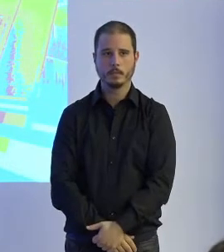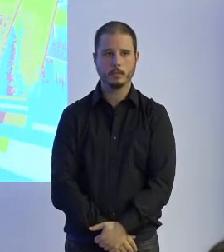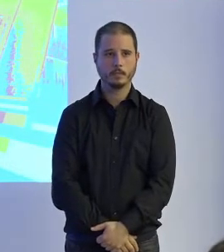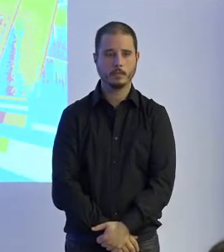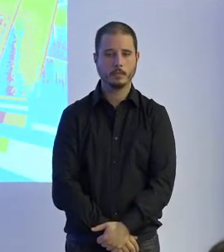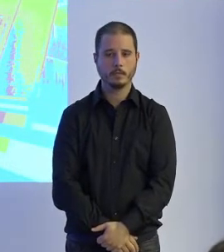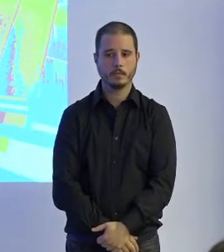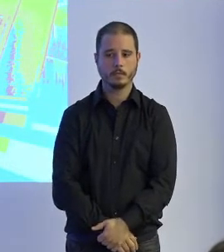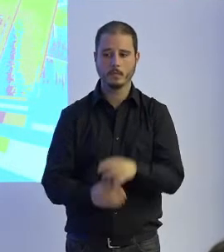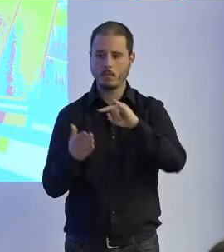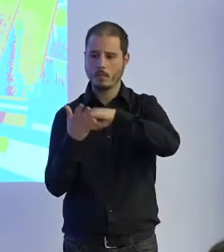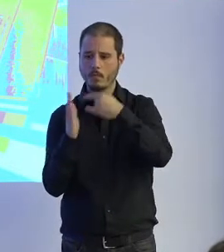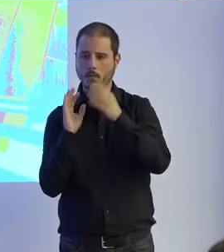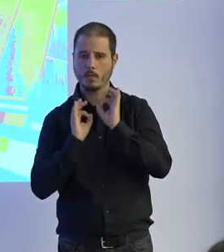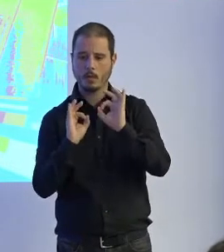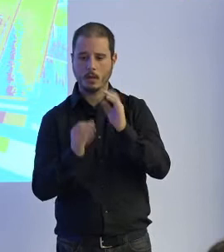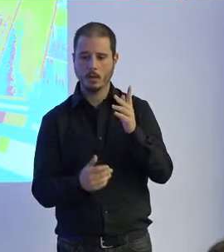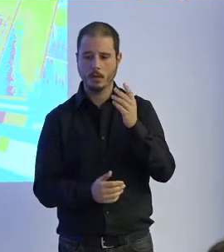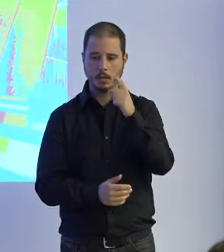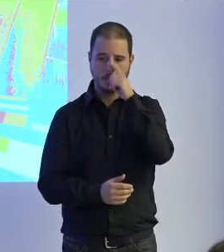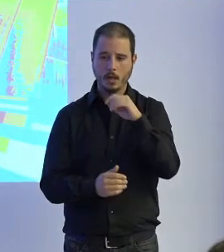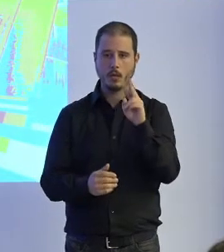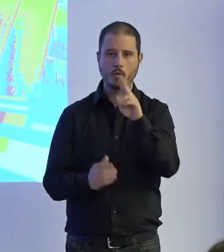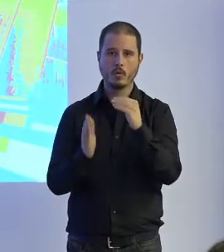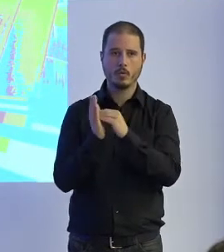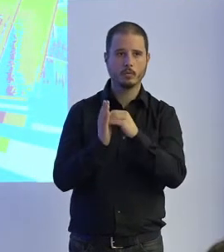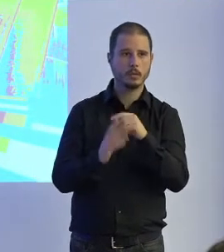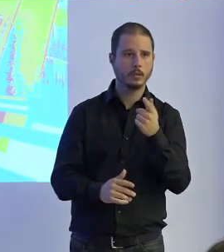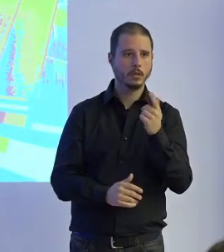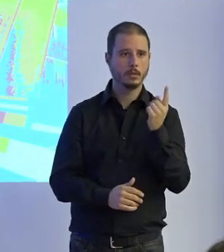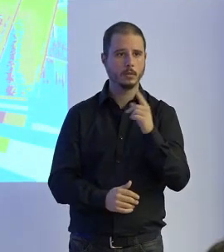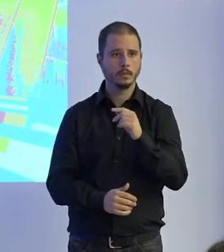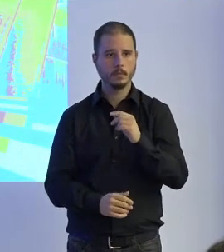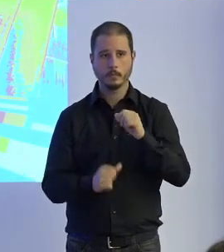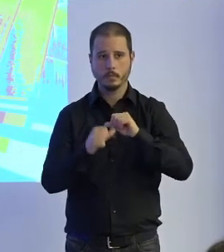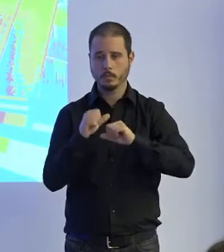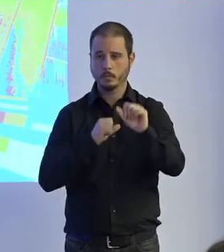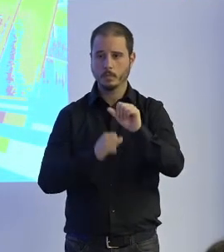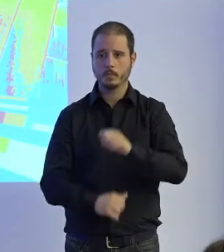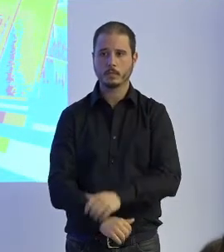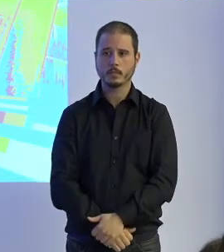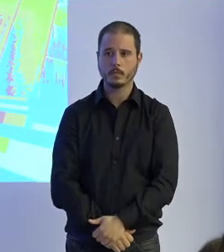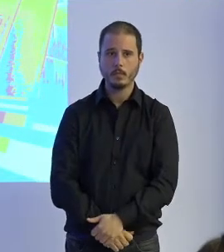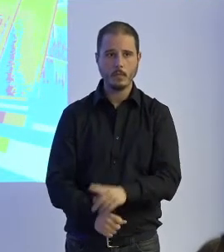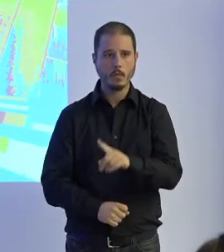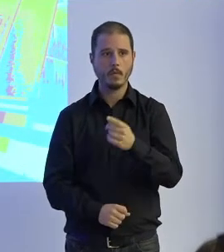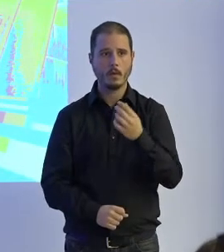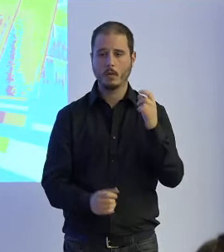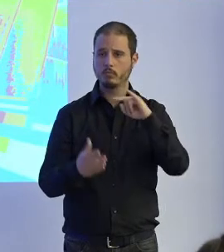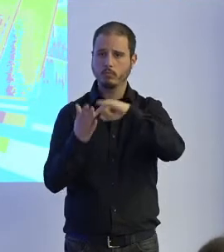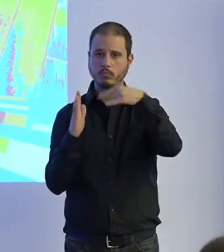proyectos en concreto hubo un proyecto miren en el 2000 el Aptimaster Gentiles Project